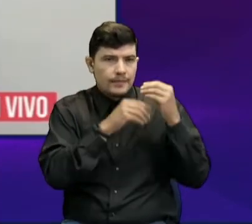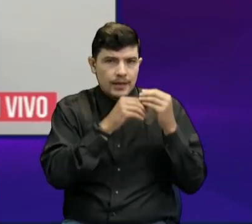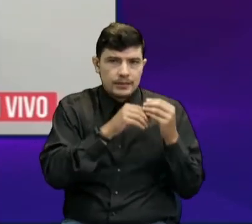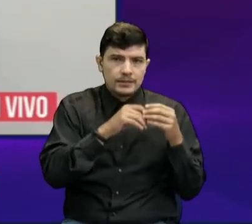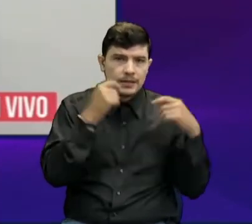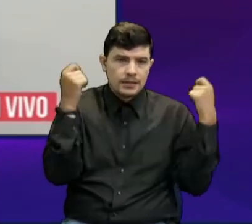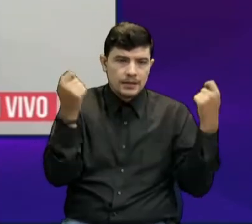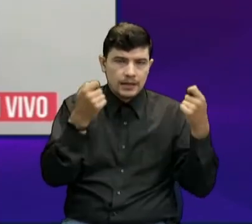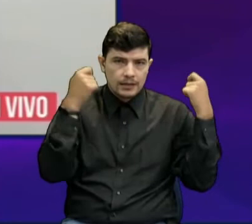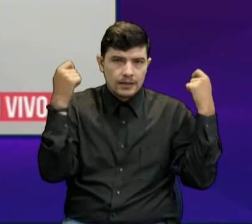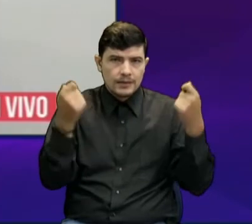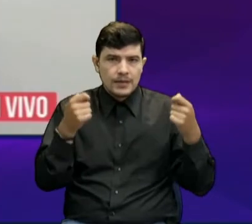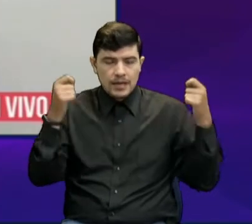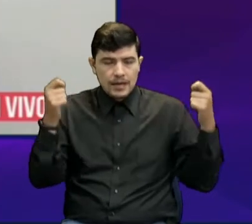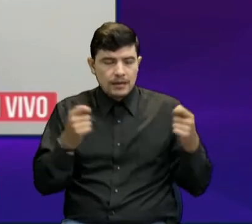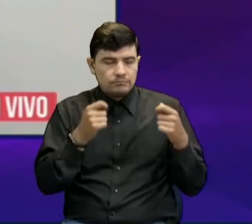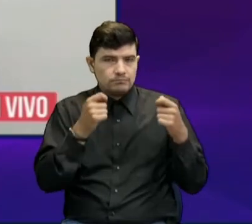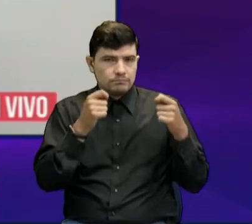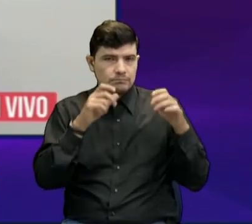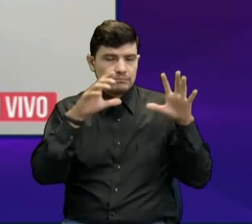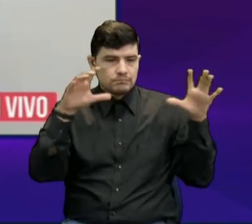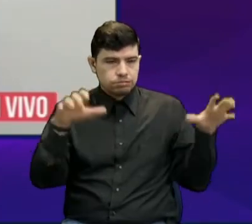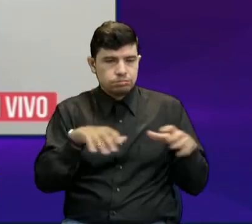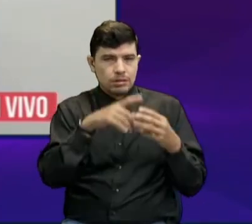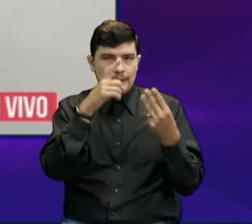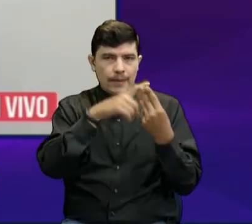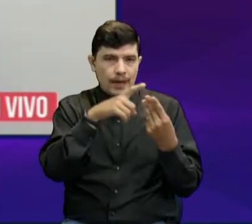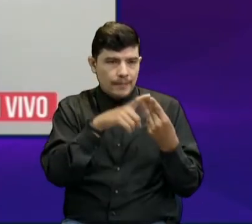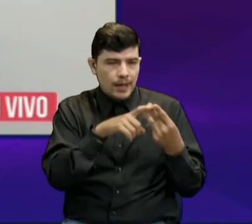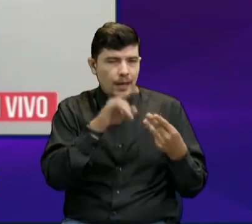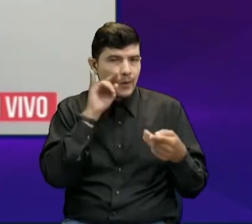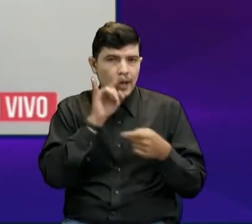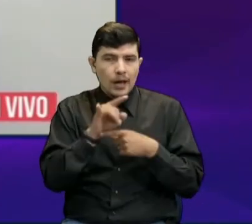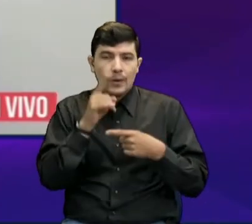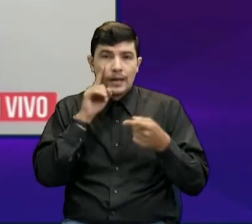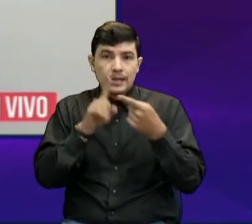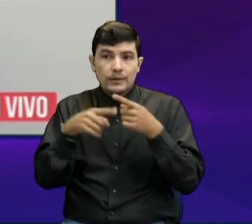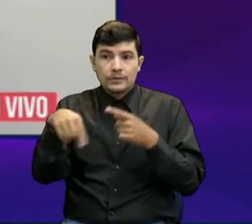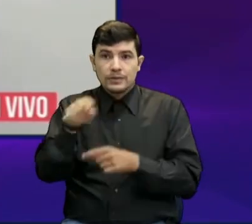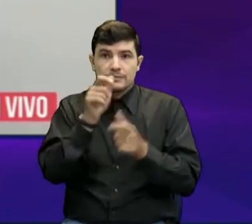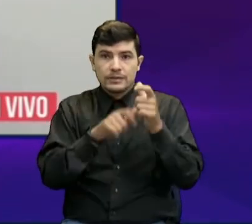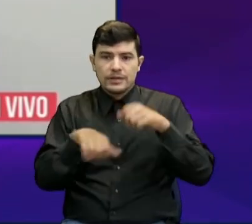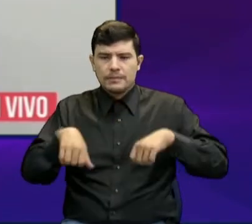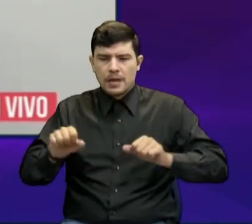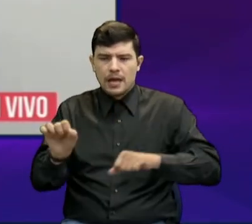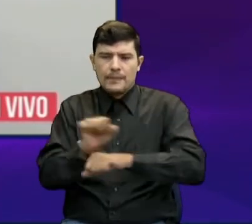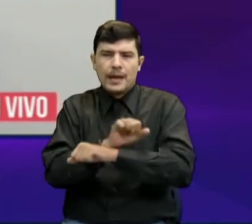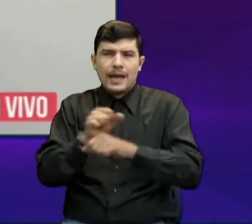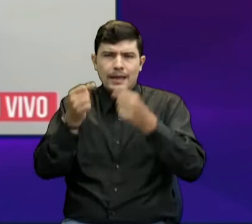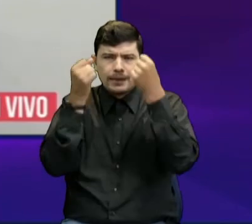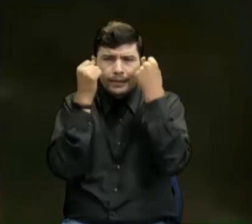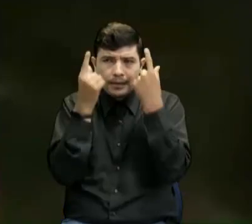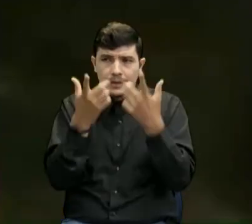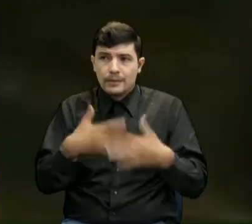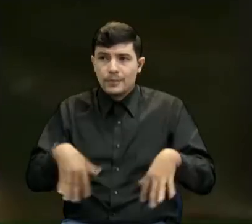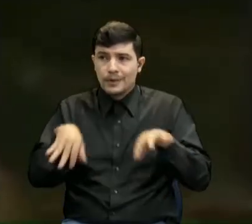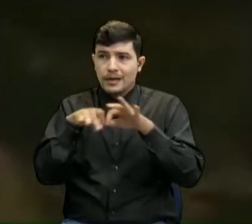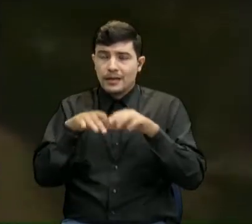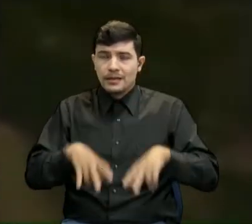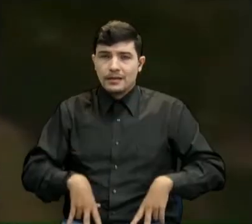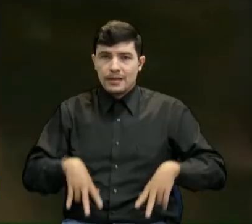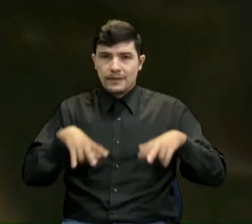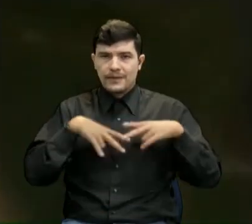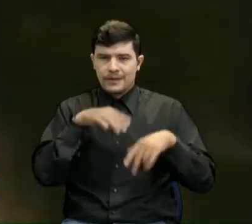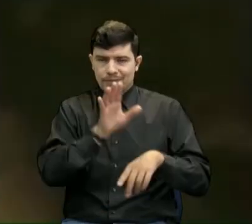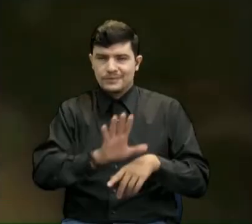ciudadana, pedagogía, al mejor estilo de la posibilidad para que los transeúntes, los conductores, entendamos el valor de la vida. Ya